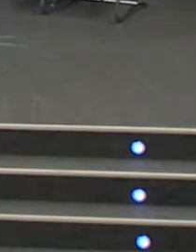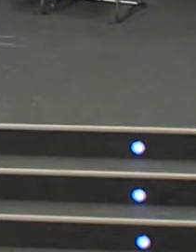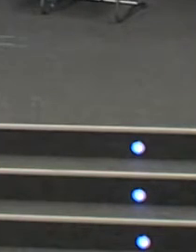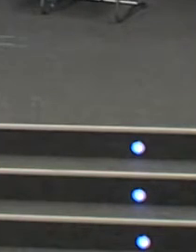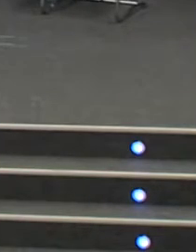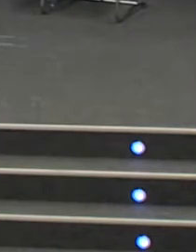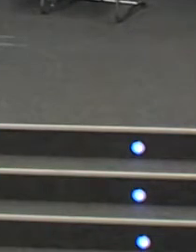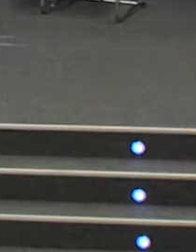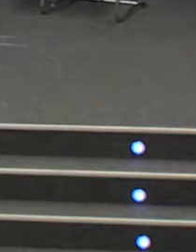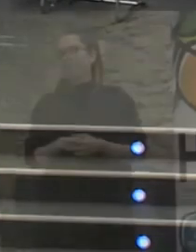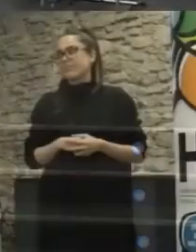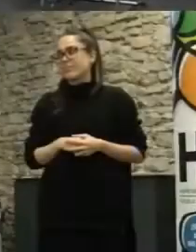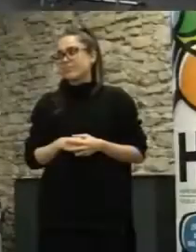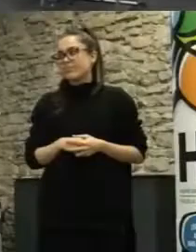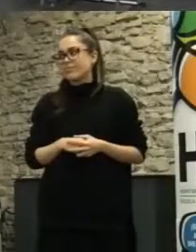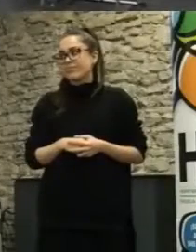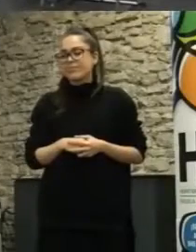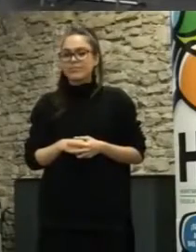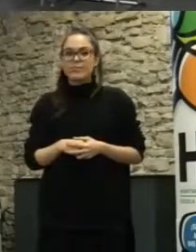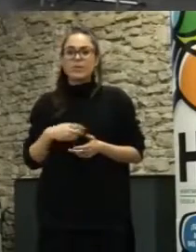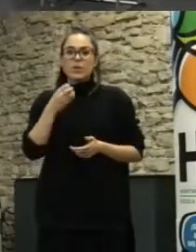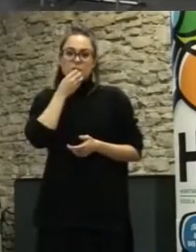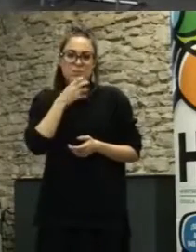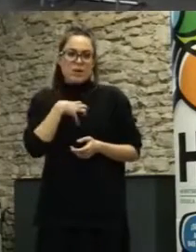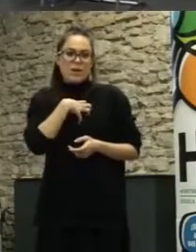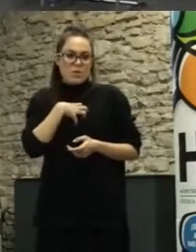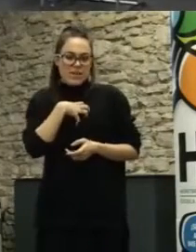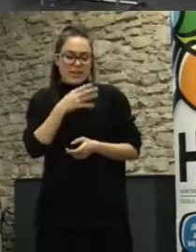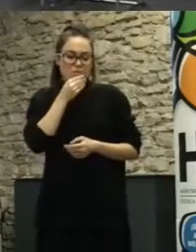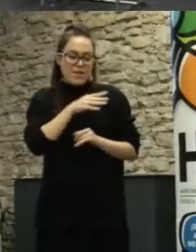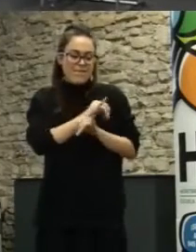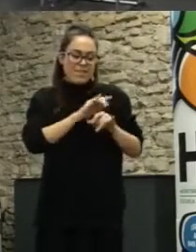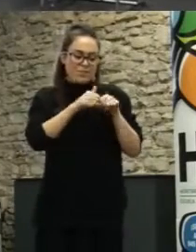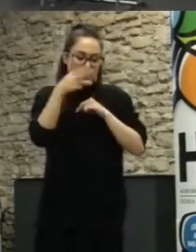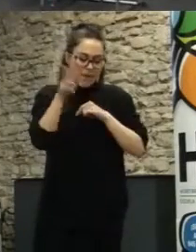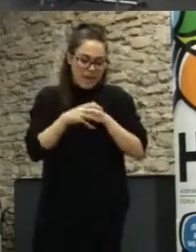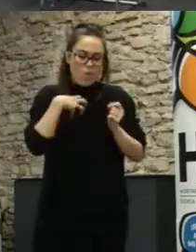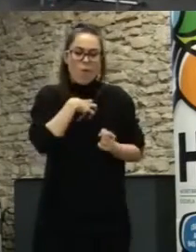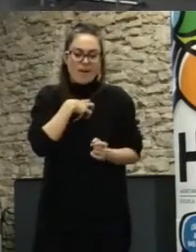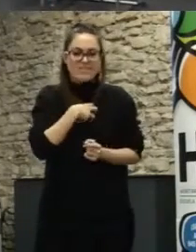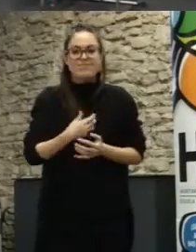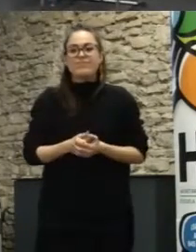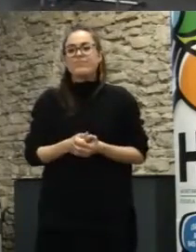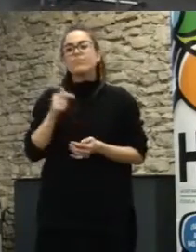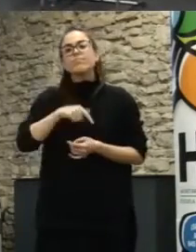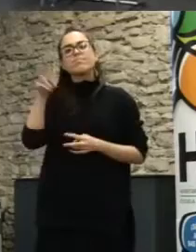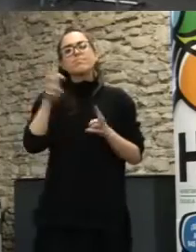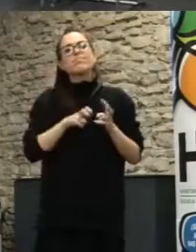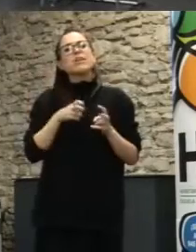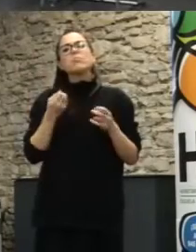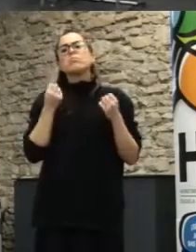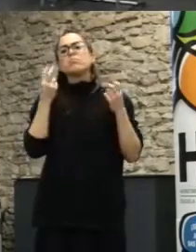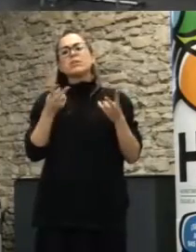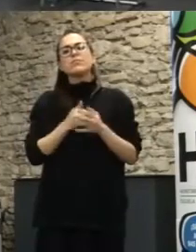Que, bueno, siempre es un poquito más complicado después de comer todo. Yo he venido hoy a hablar sobre el enfoque